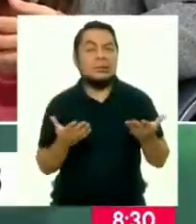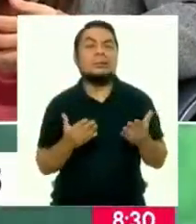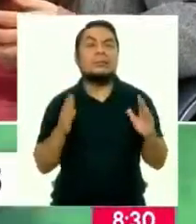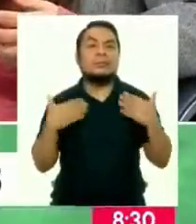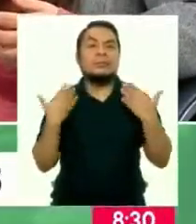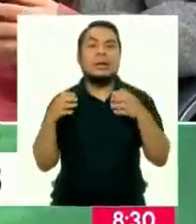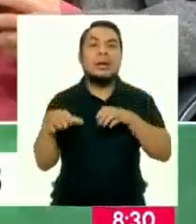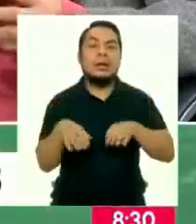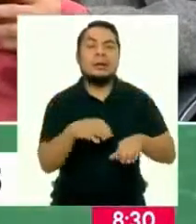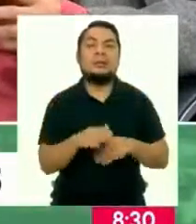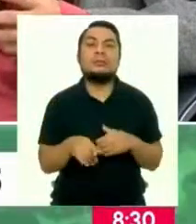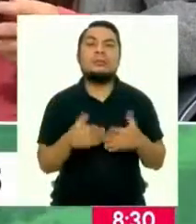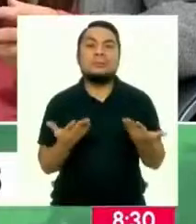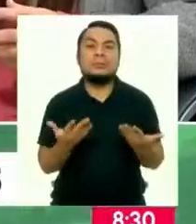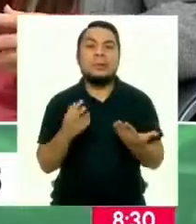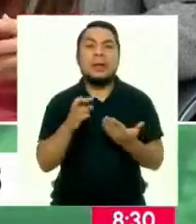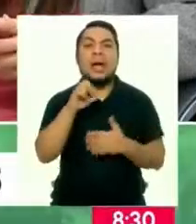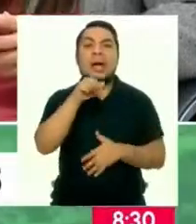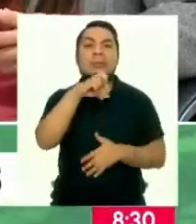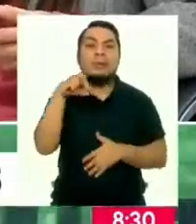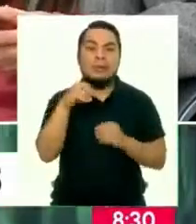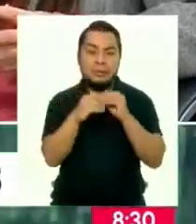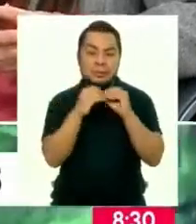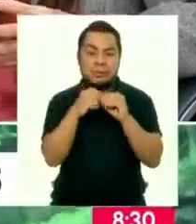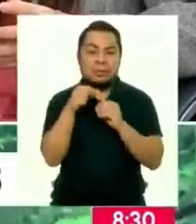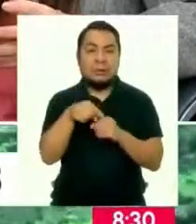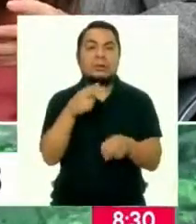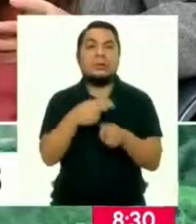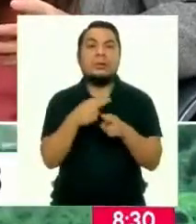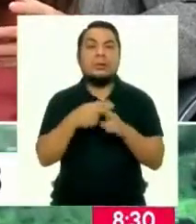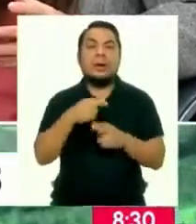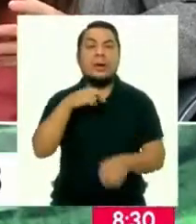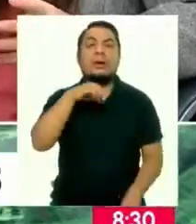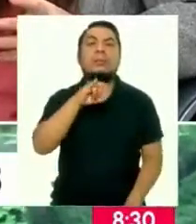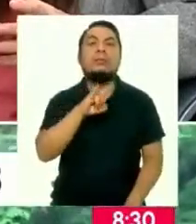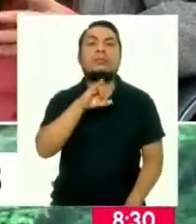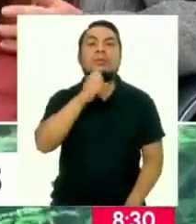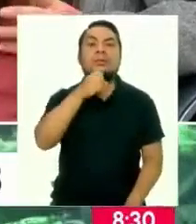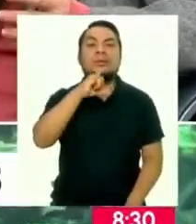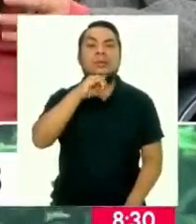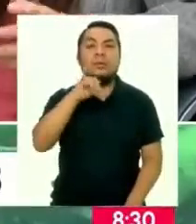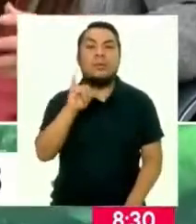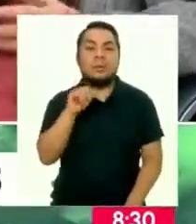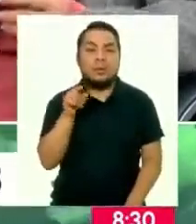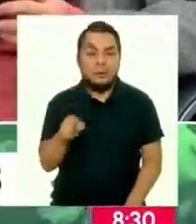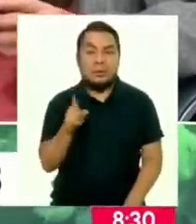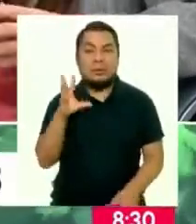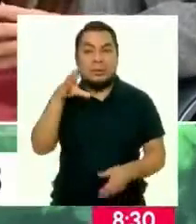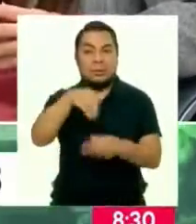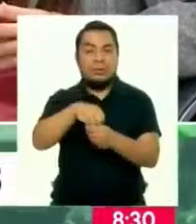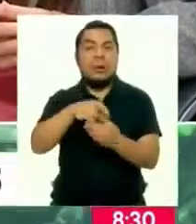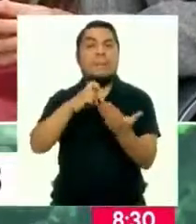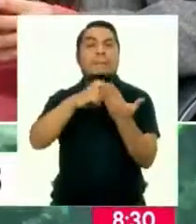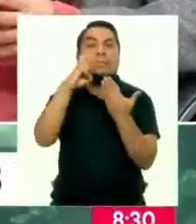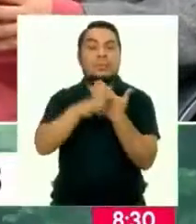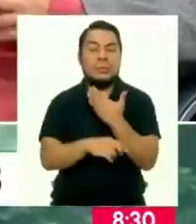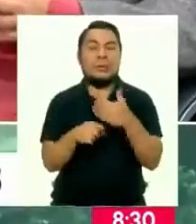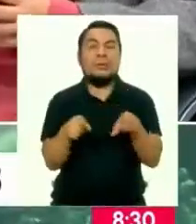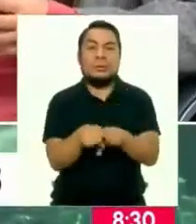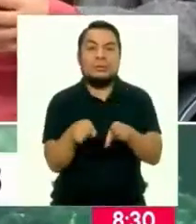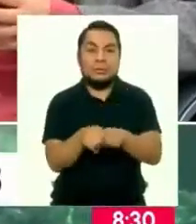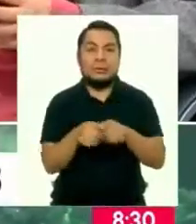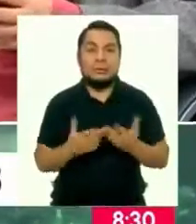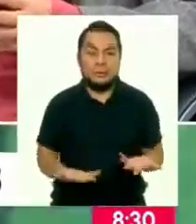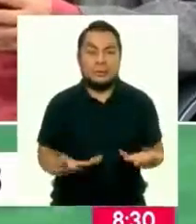elaborar un aplicativo que se llama Cusicuy. Este aplicativo es socio del proyecto, también